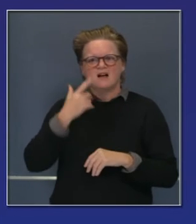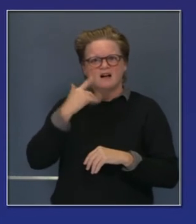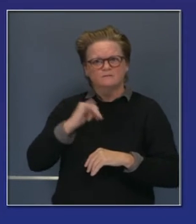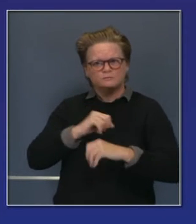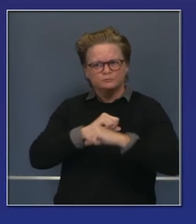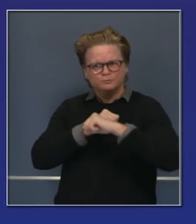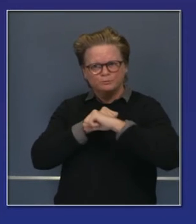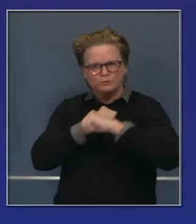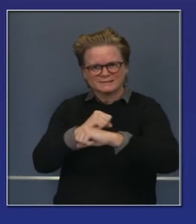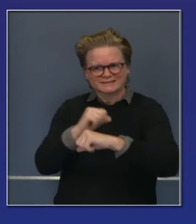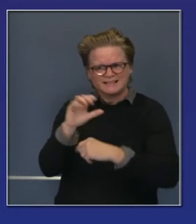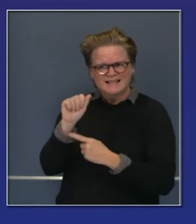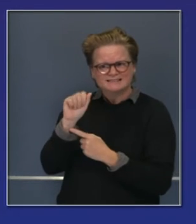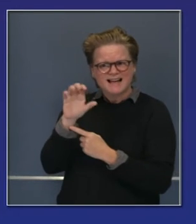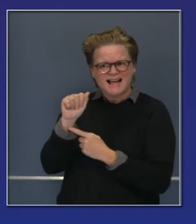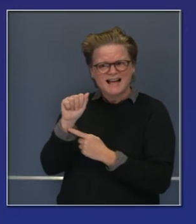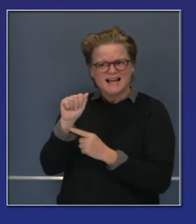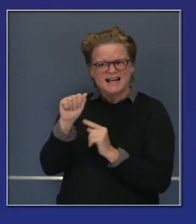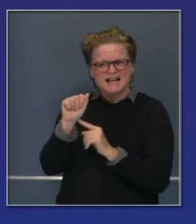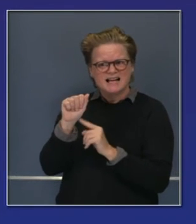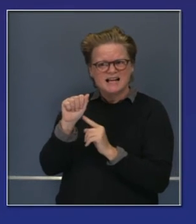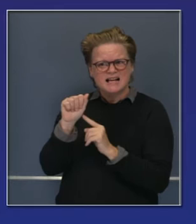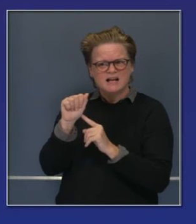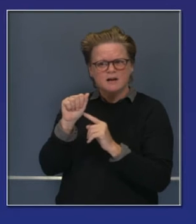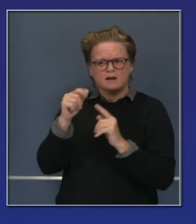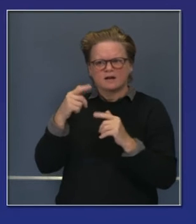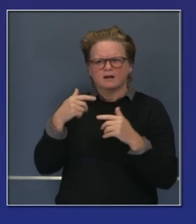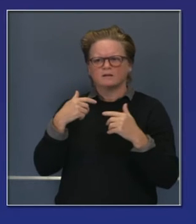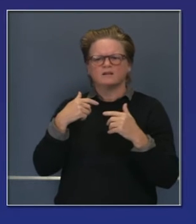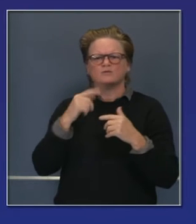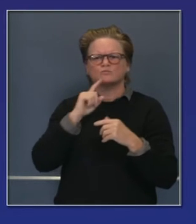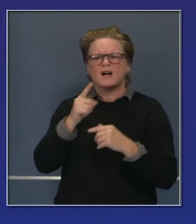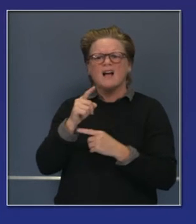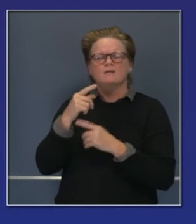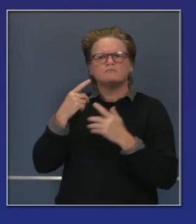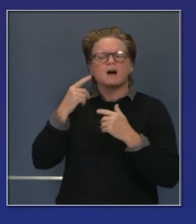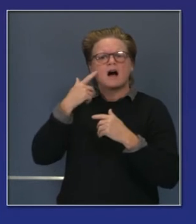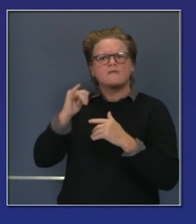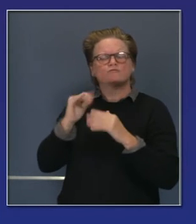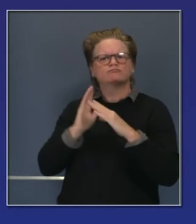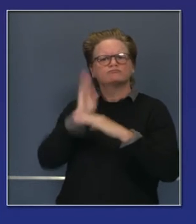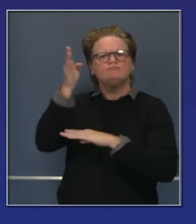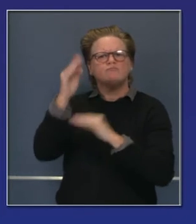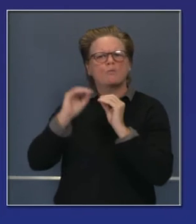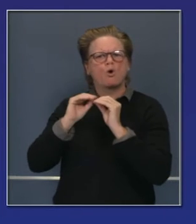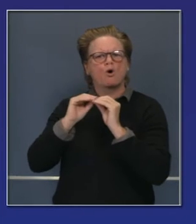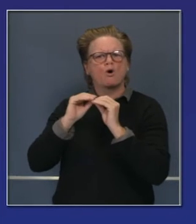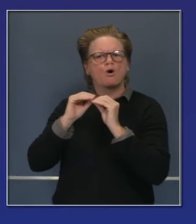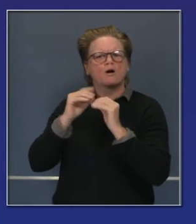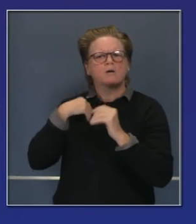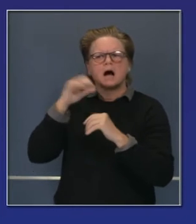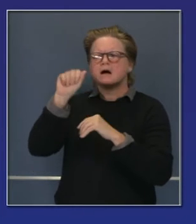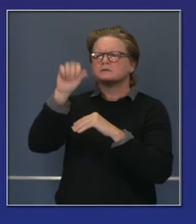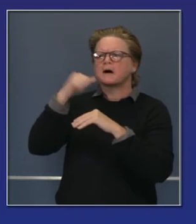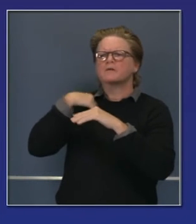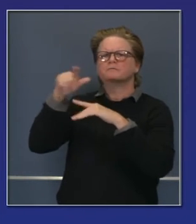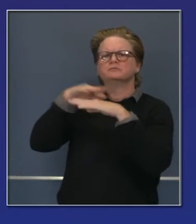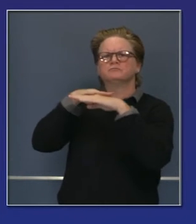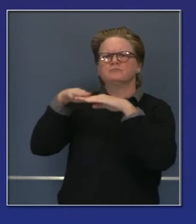todavía más. 2020 fue el año en que teníamos esos nuevos subsidios para californianos de clase mediana. El gobernador dijo,